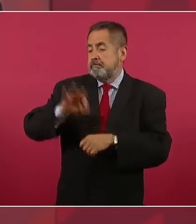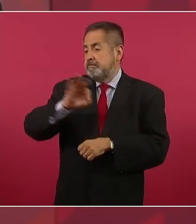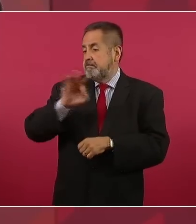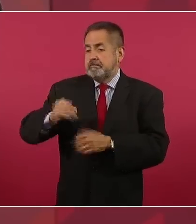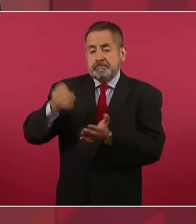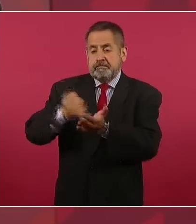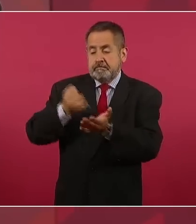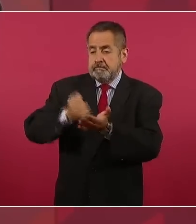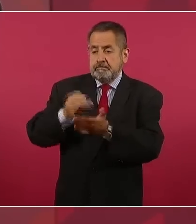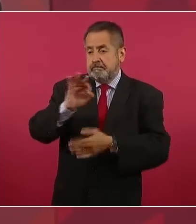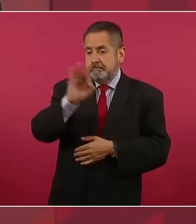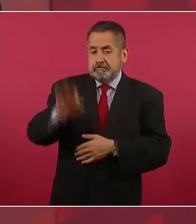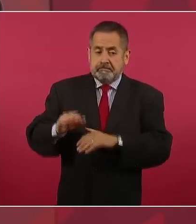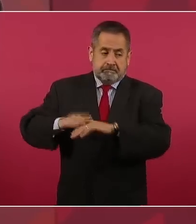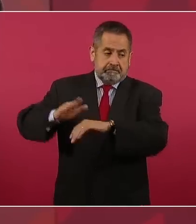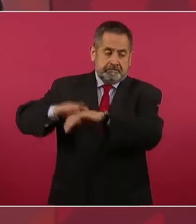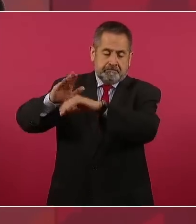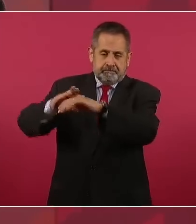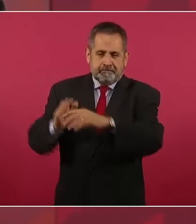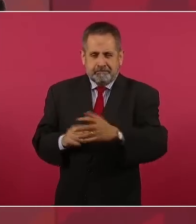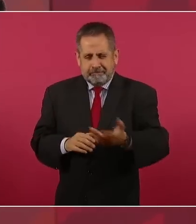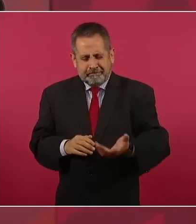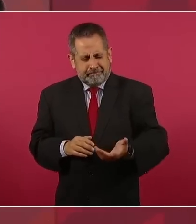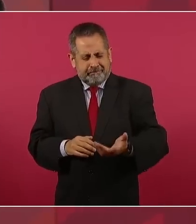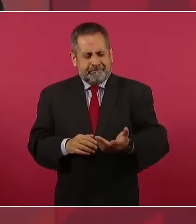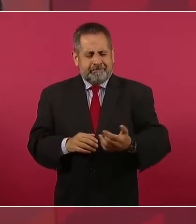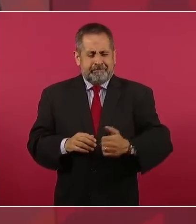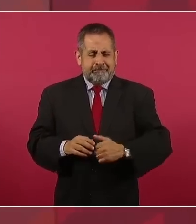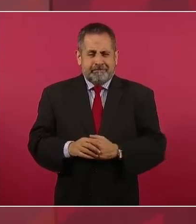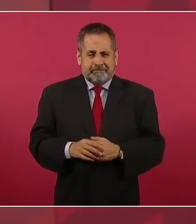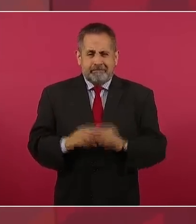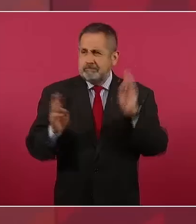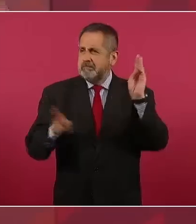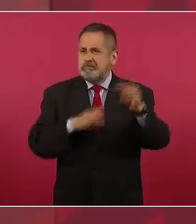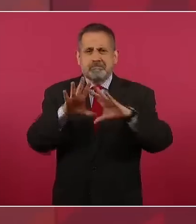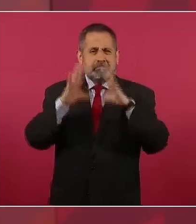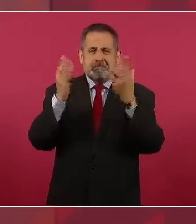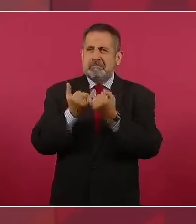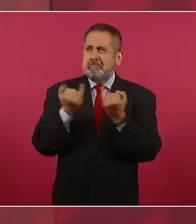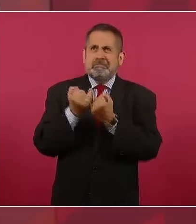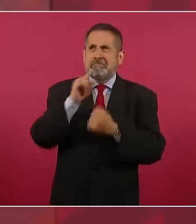interés en todos lados.